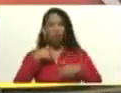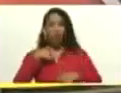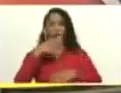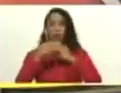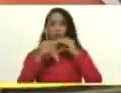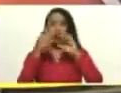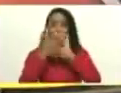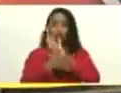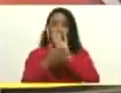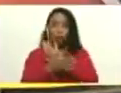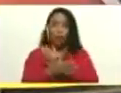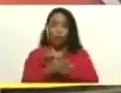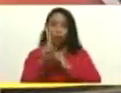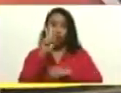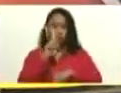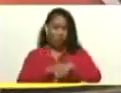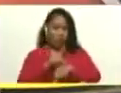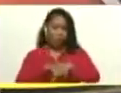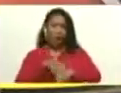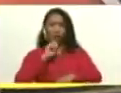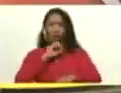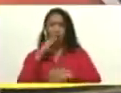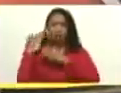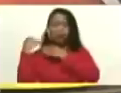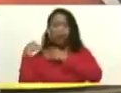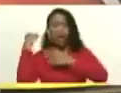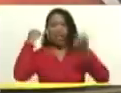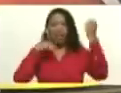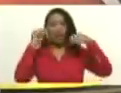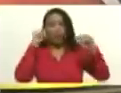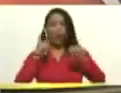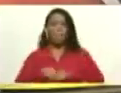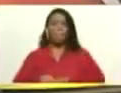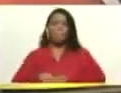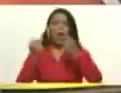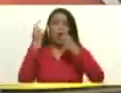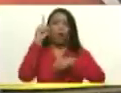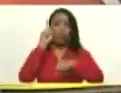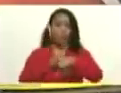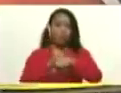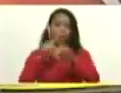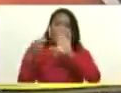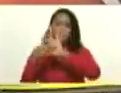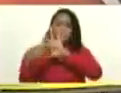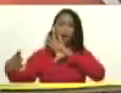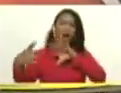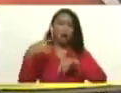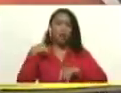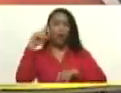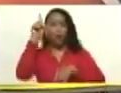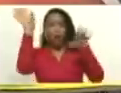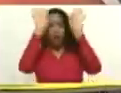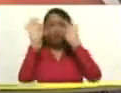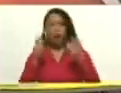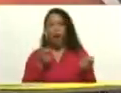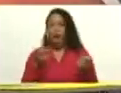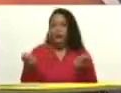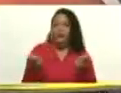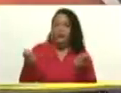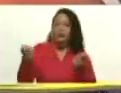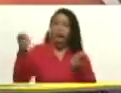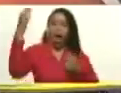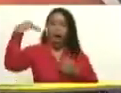Un periodo histórico de carga, de rebeldía, de ruptura, con un tiempo, con un modelo de dominación